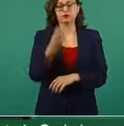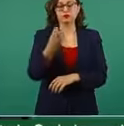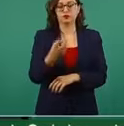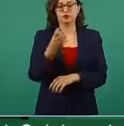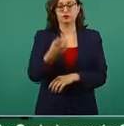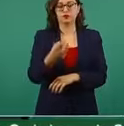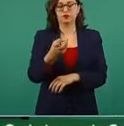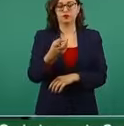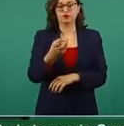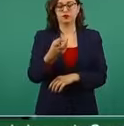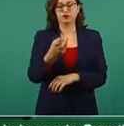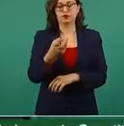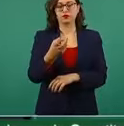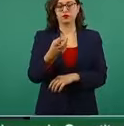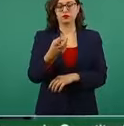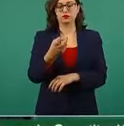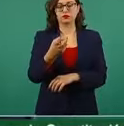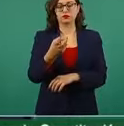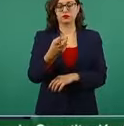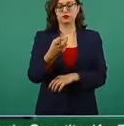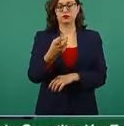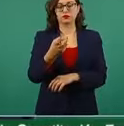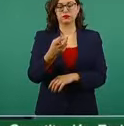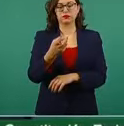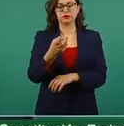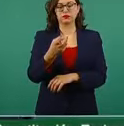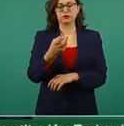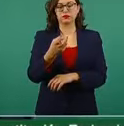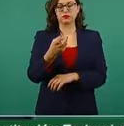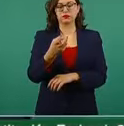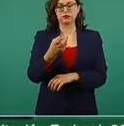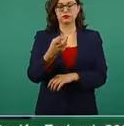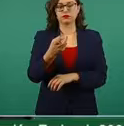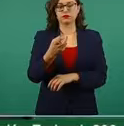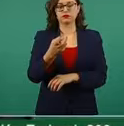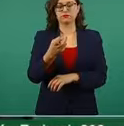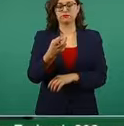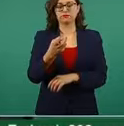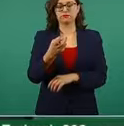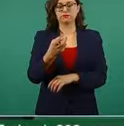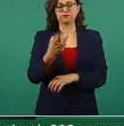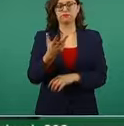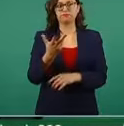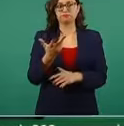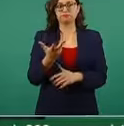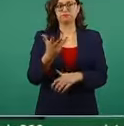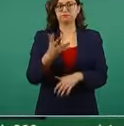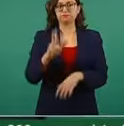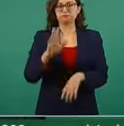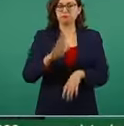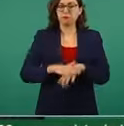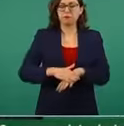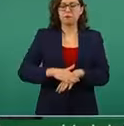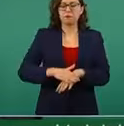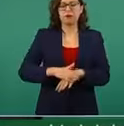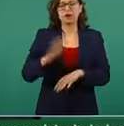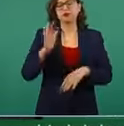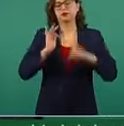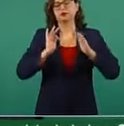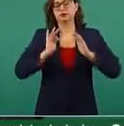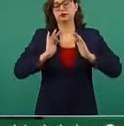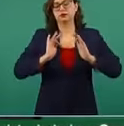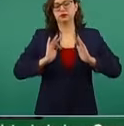más nos llena de satisfacción,